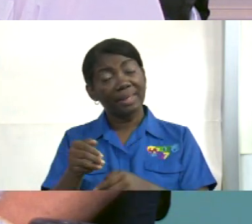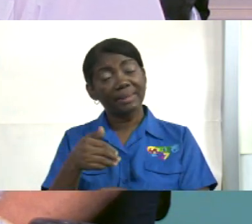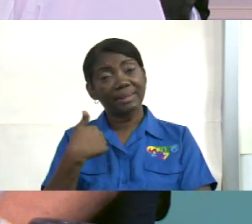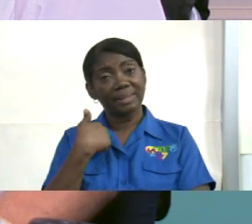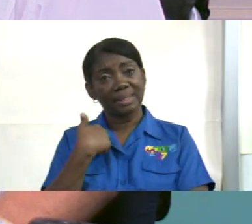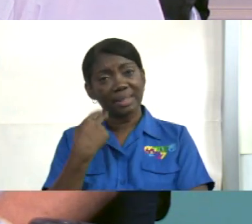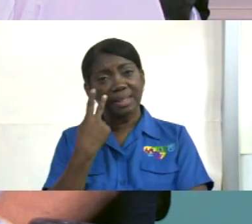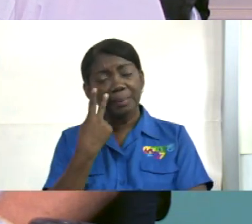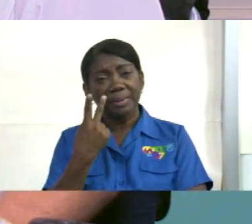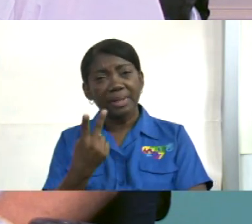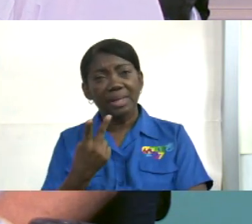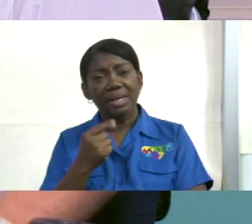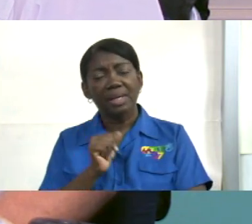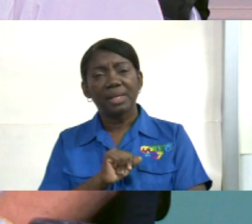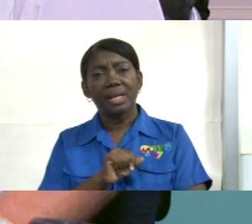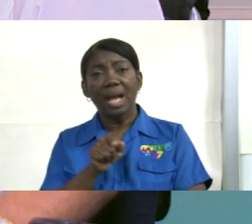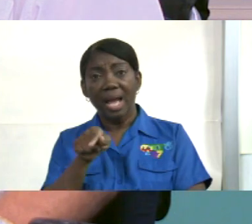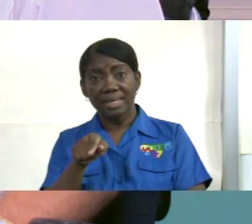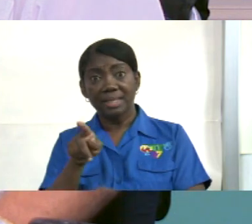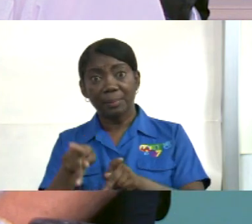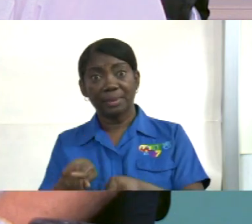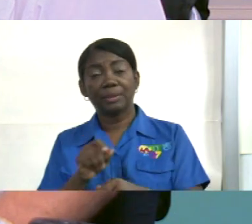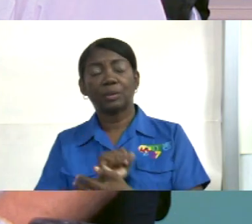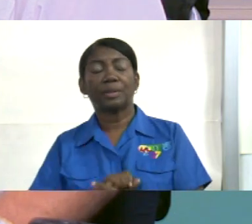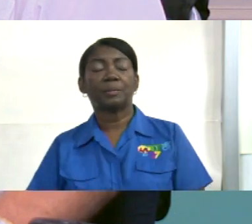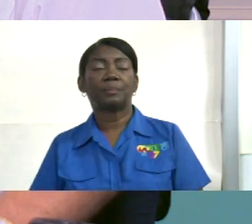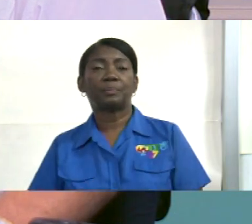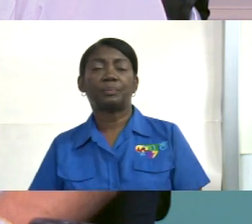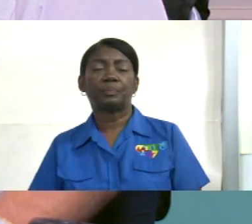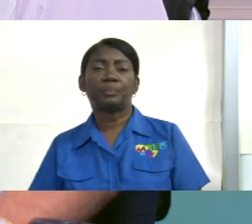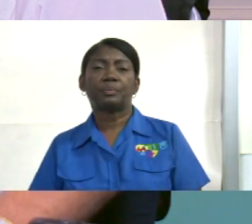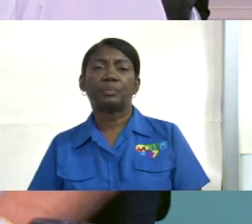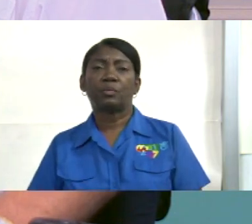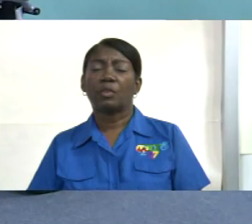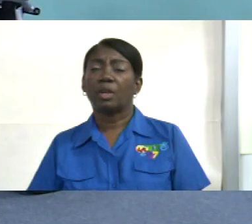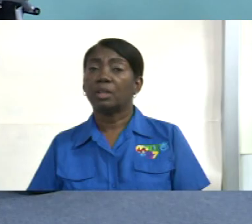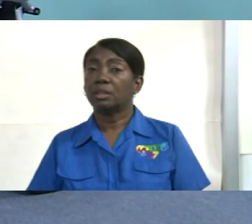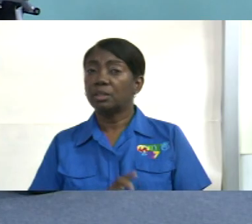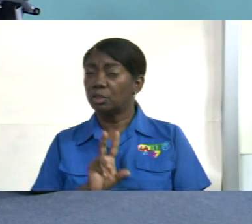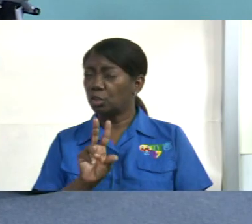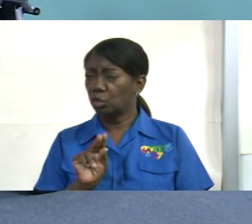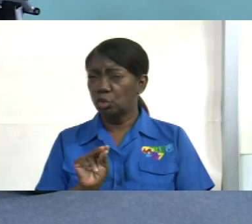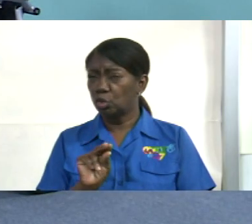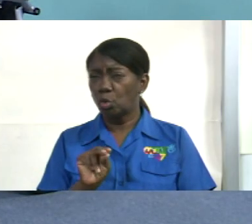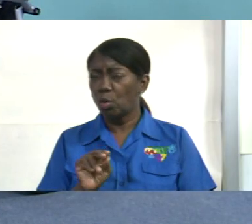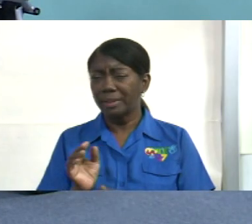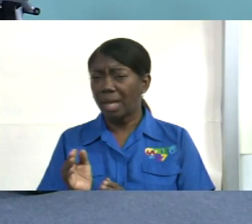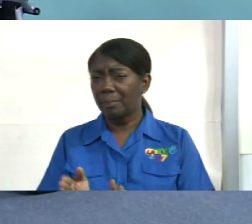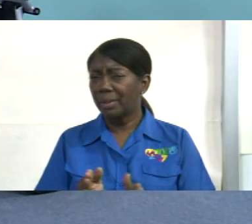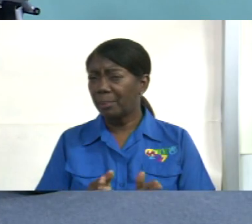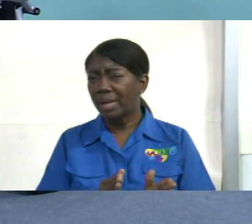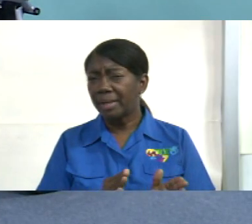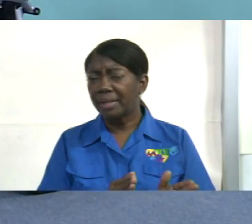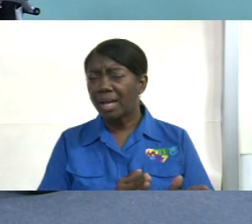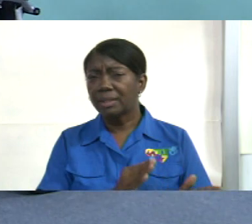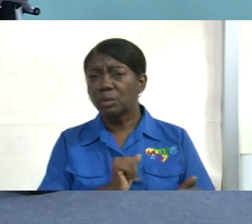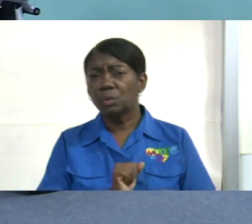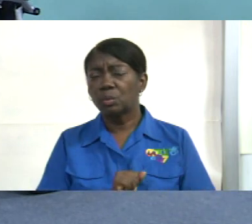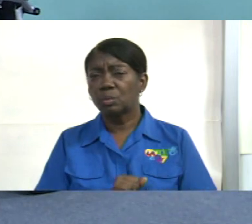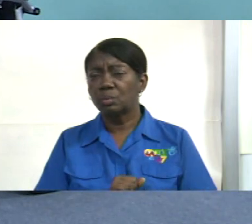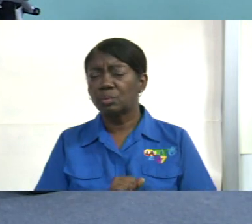esta gente porque no está preparado para